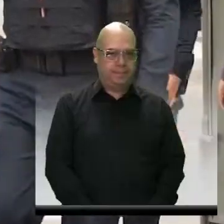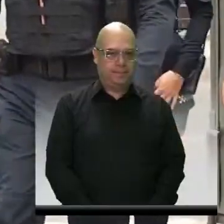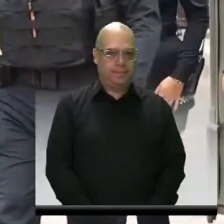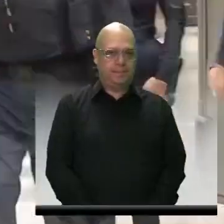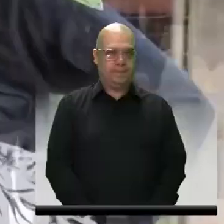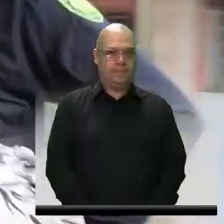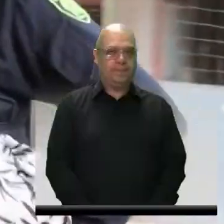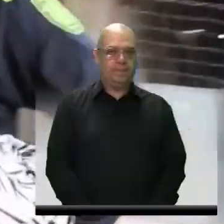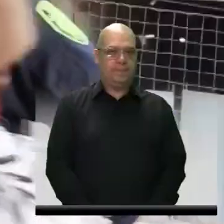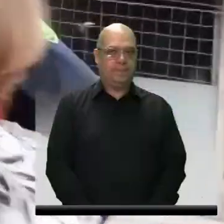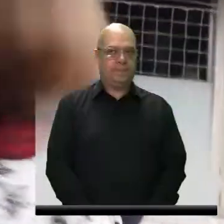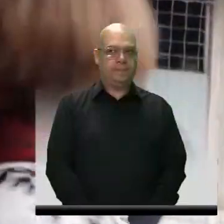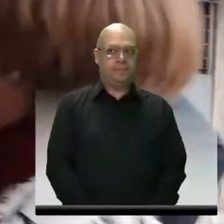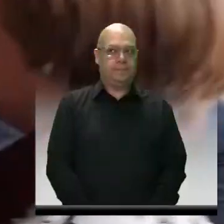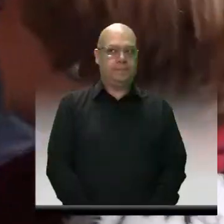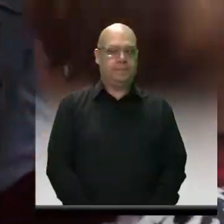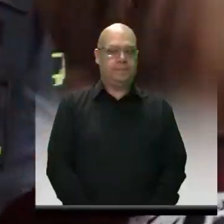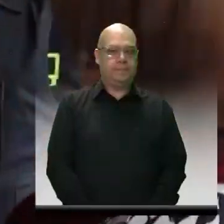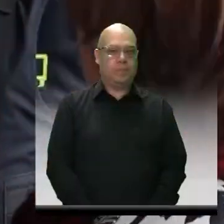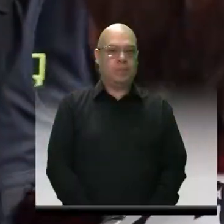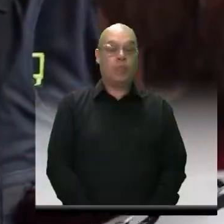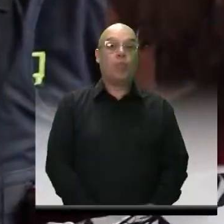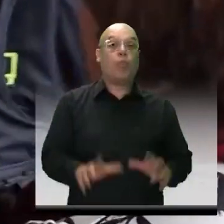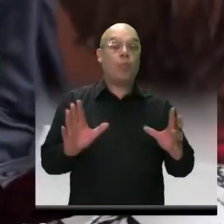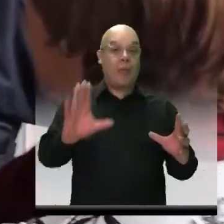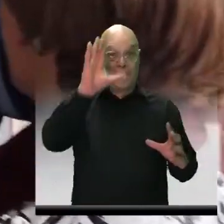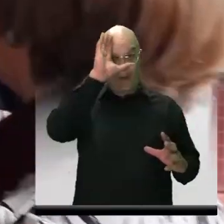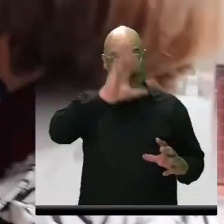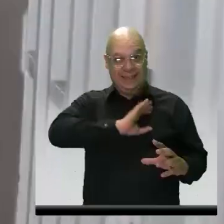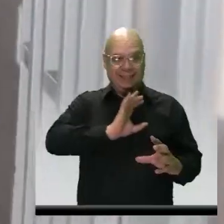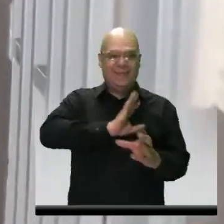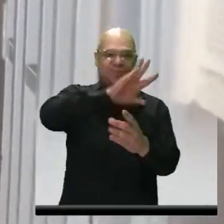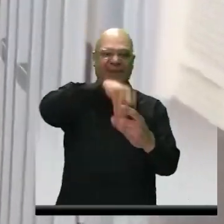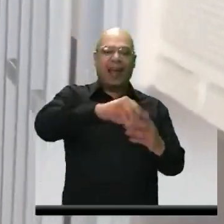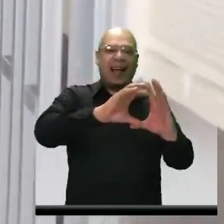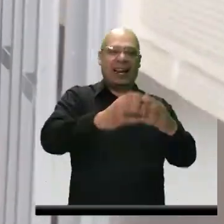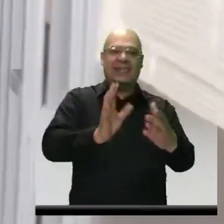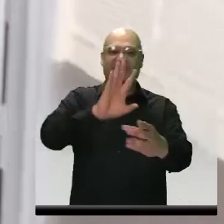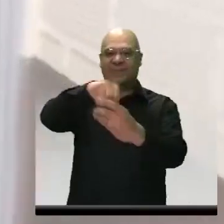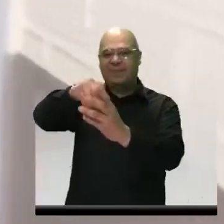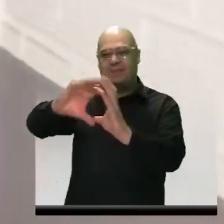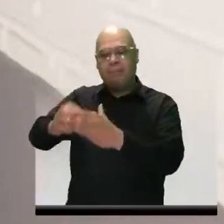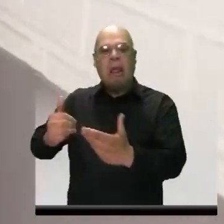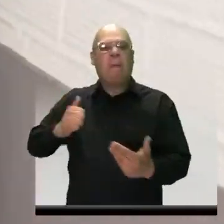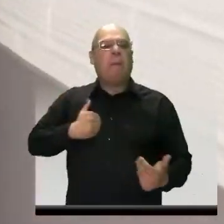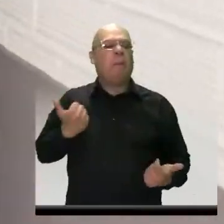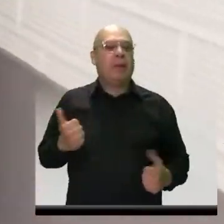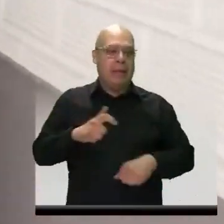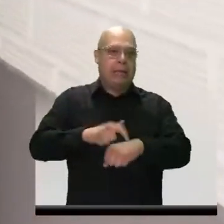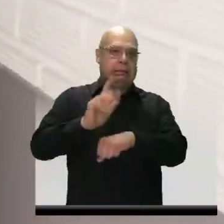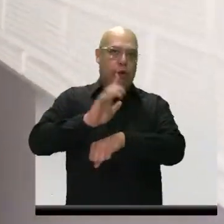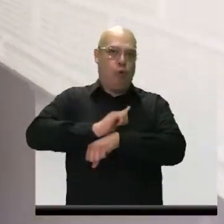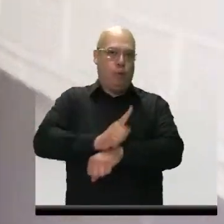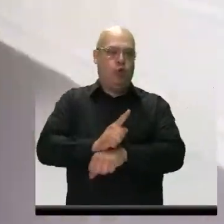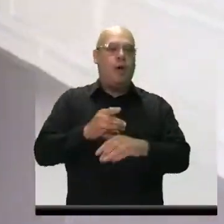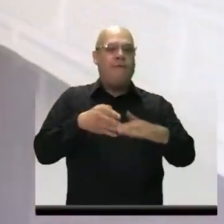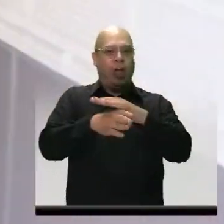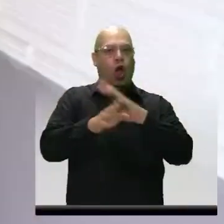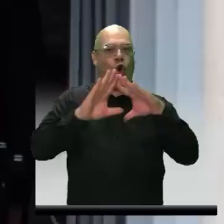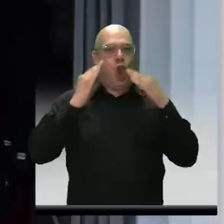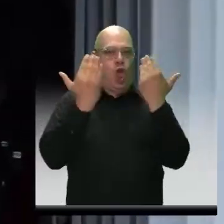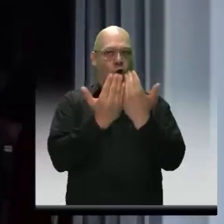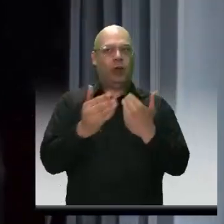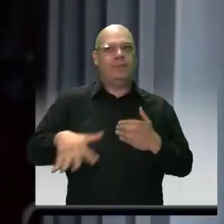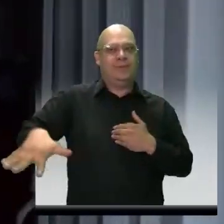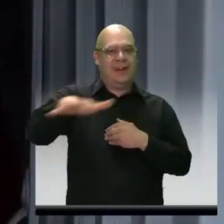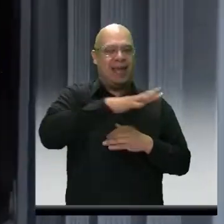Mi cuadrante al aula es una estrategia de la Policía Nacional que consiste en aprovechar un espacio de cinco minutos en las instituciones educativas de la ciudad,